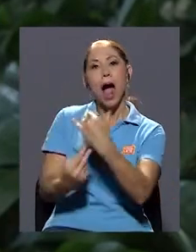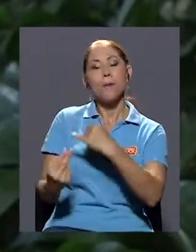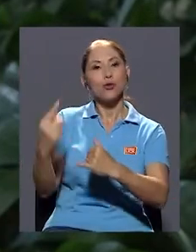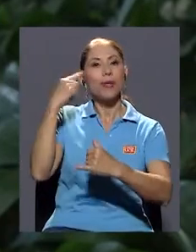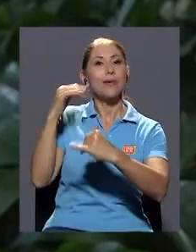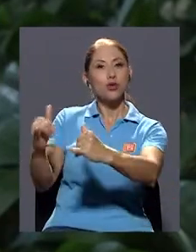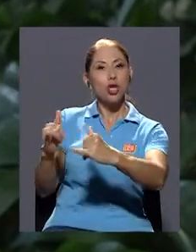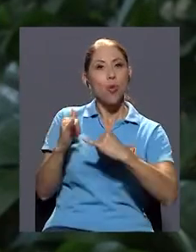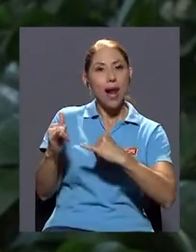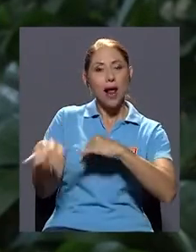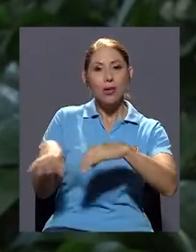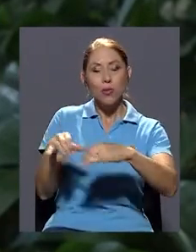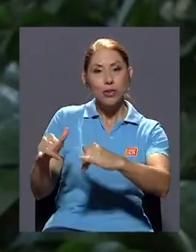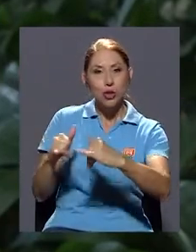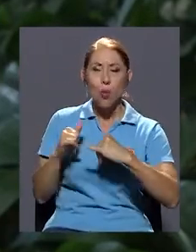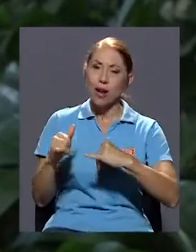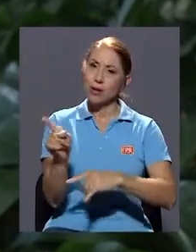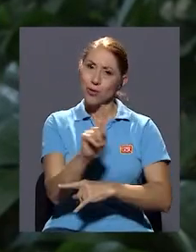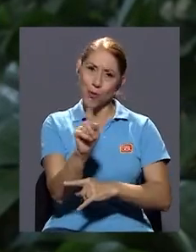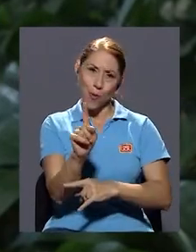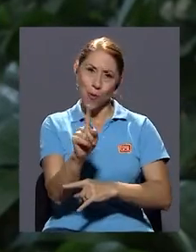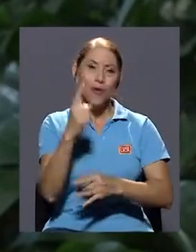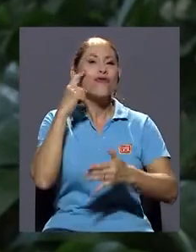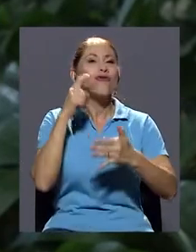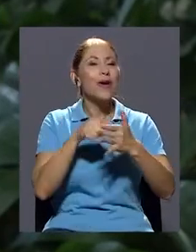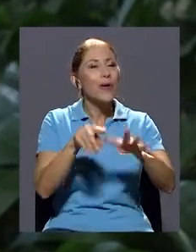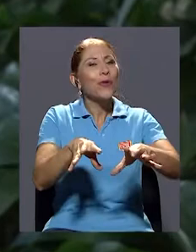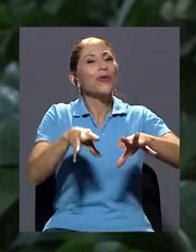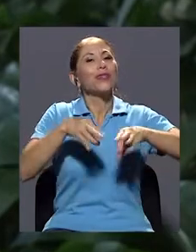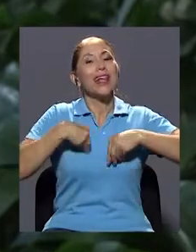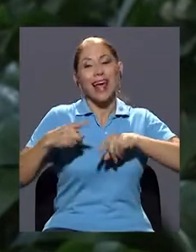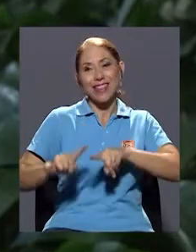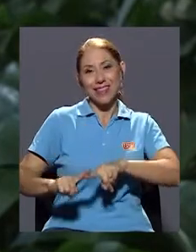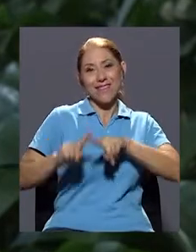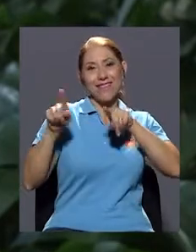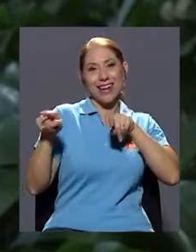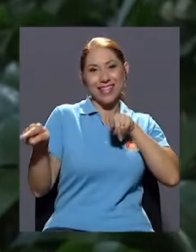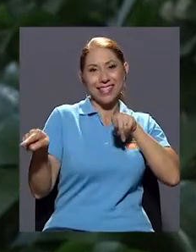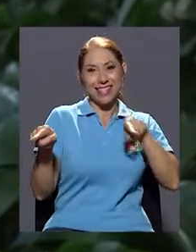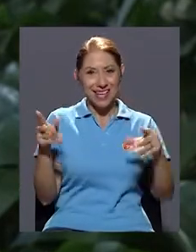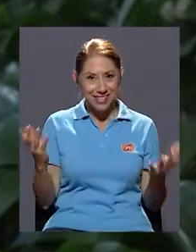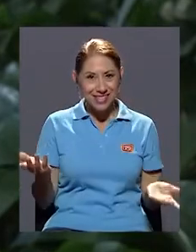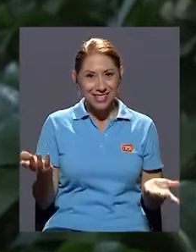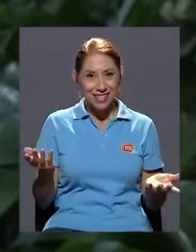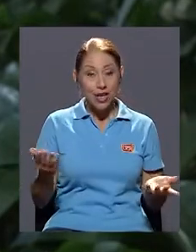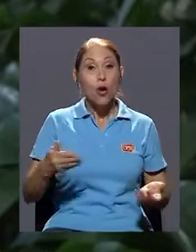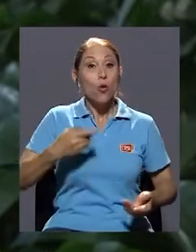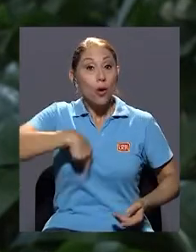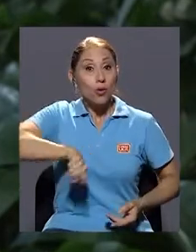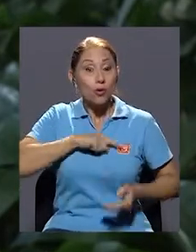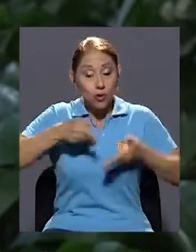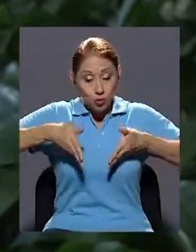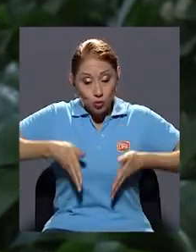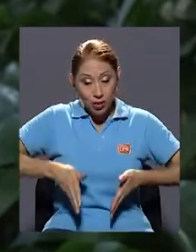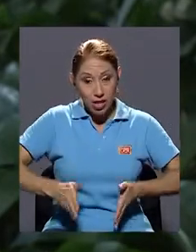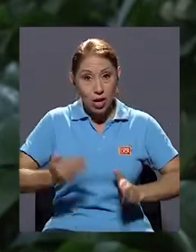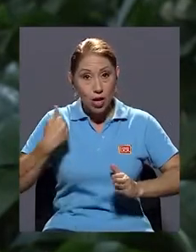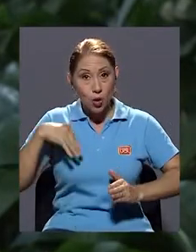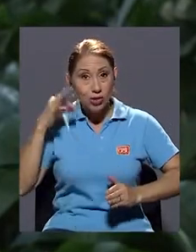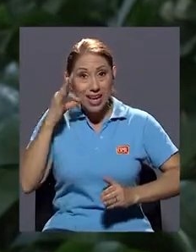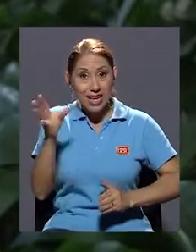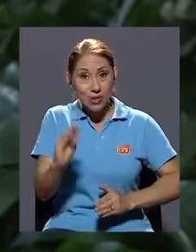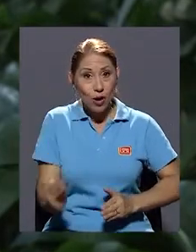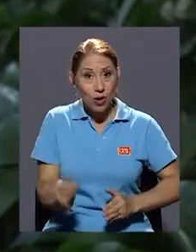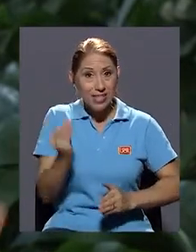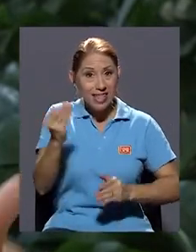actuemos igual, sino reconocer que hay diferencias. ¿Y qué diferencias tenemos que ir reconociendo cuando ya nuestras hijas e hijos